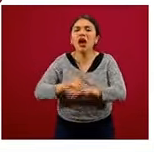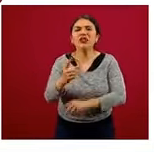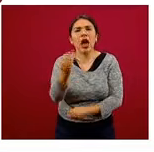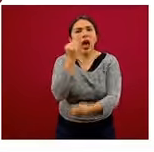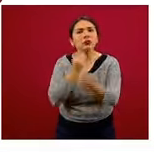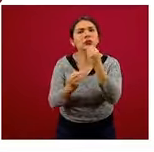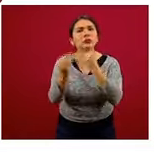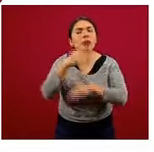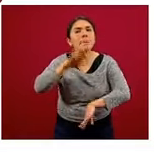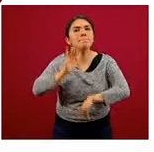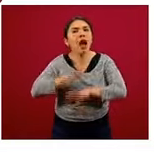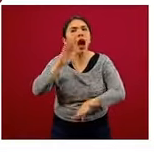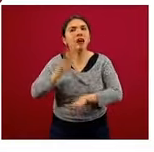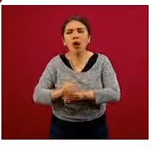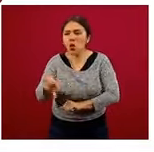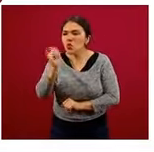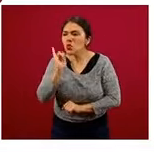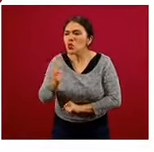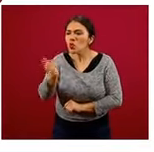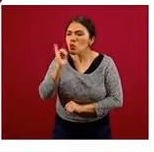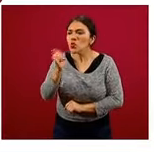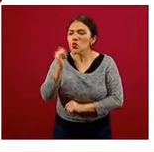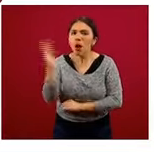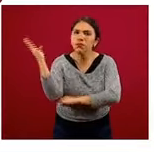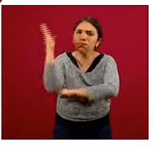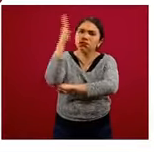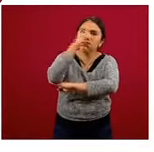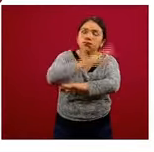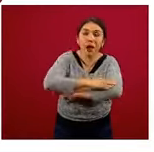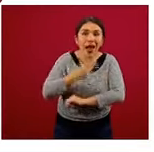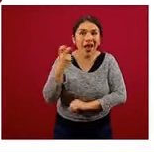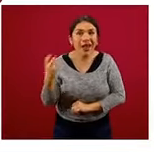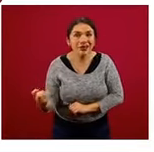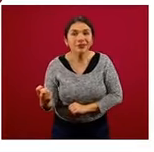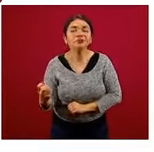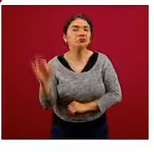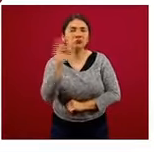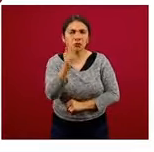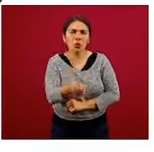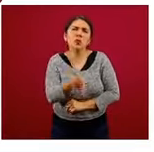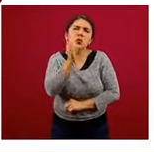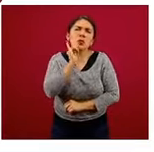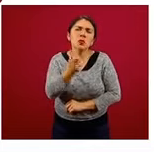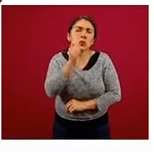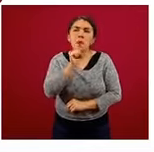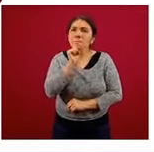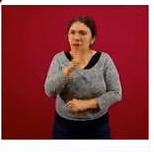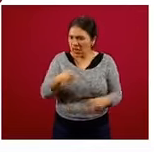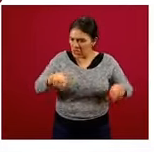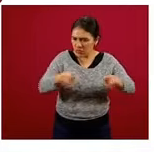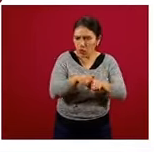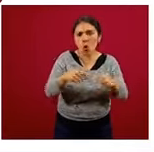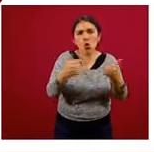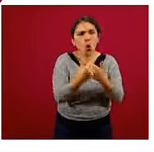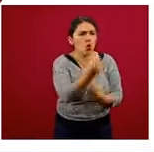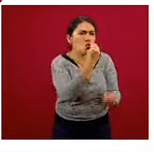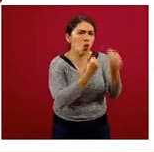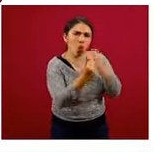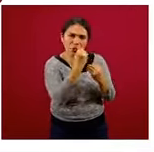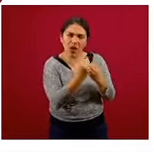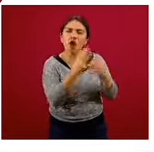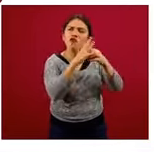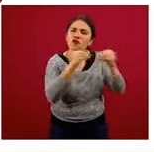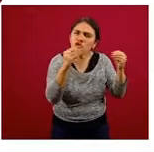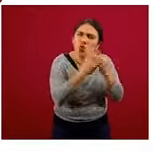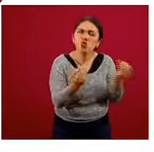comiendo más calorías a lo largo del día. Si uno consume las mismas calorías en alimentos